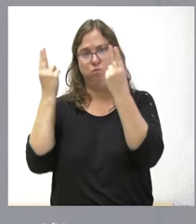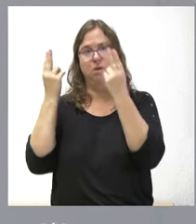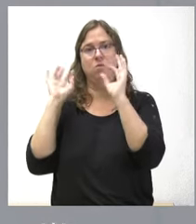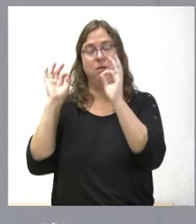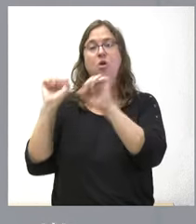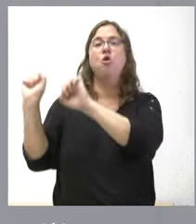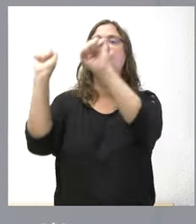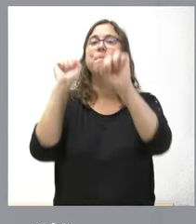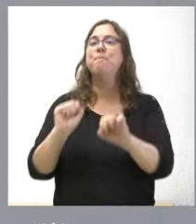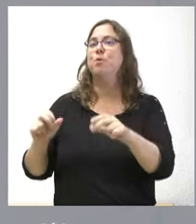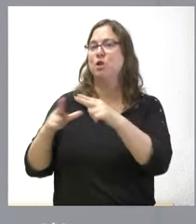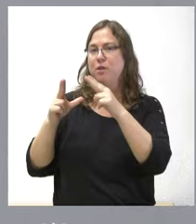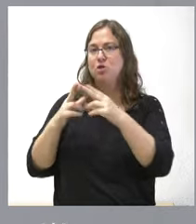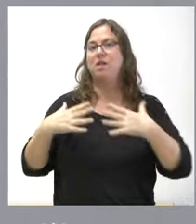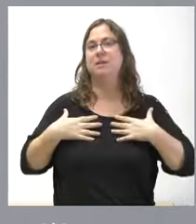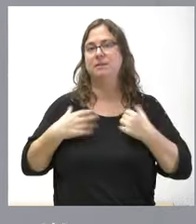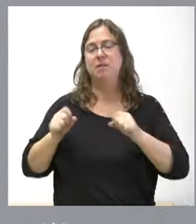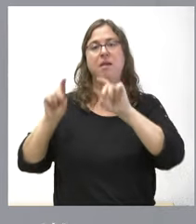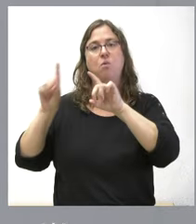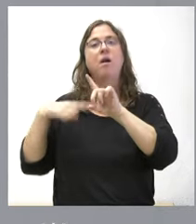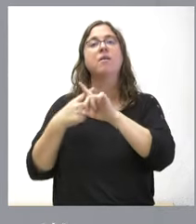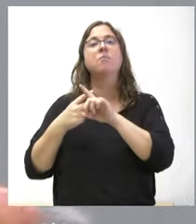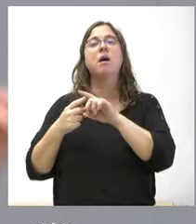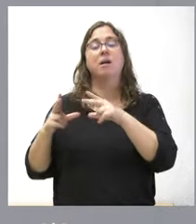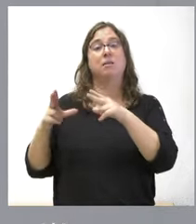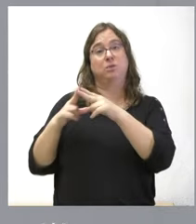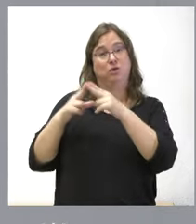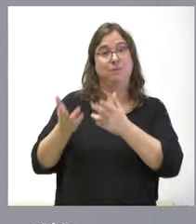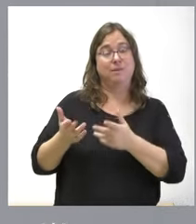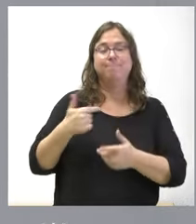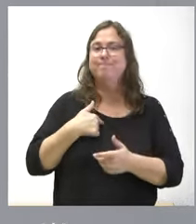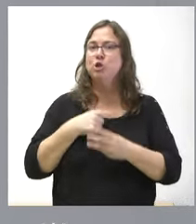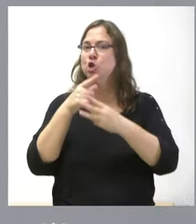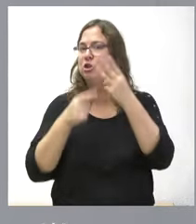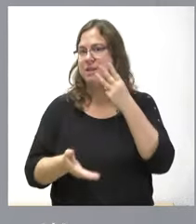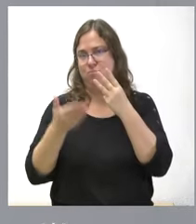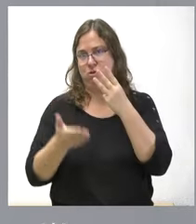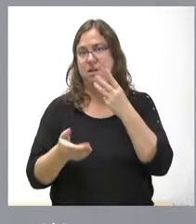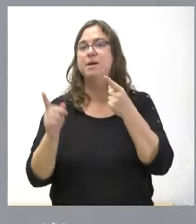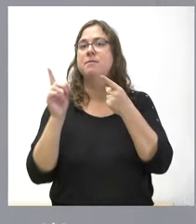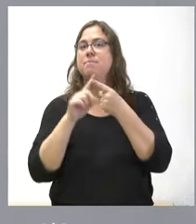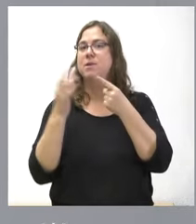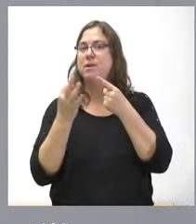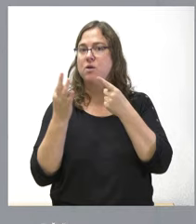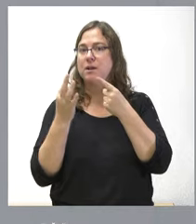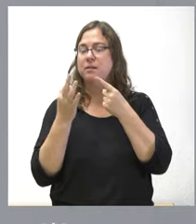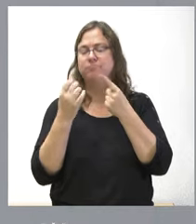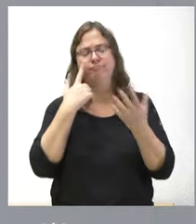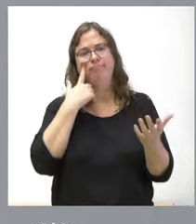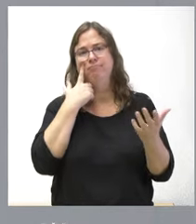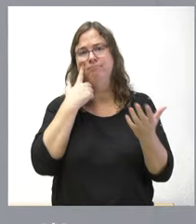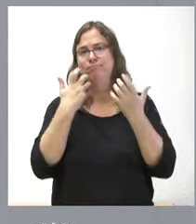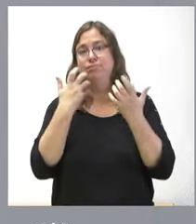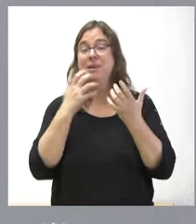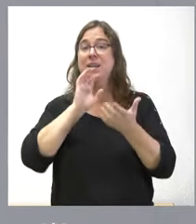protección social, de la sanidad, de educación y de los servicios sociales. Yo destacaría aquí tres aspectos. Primero, que es muy evidente que